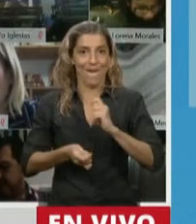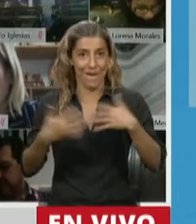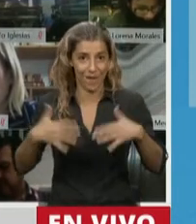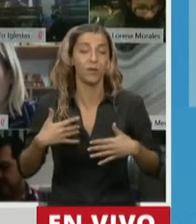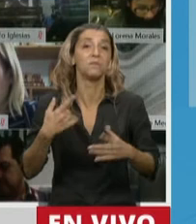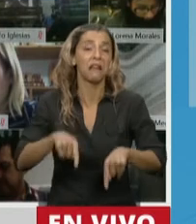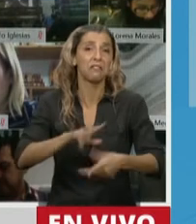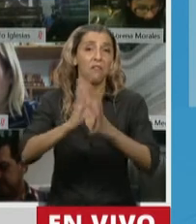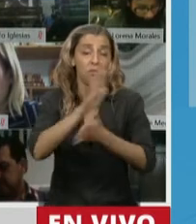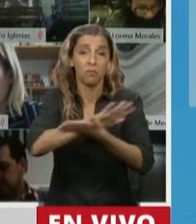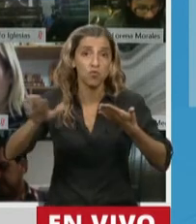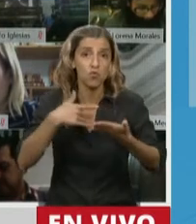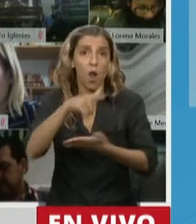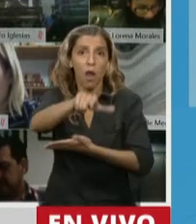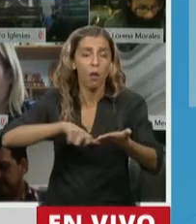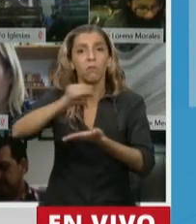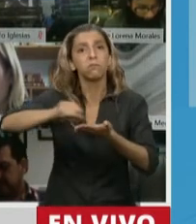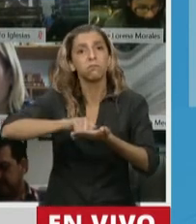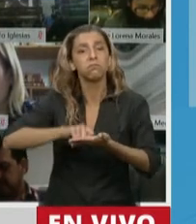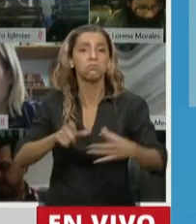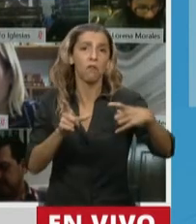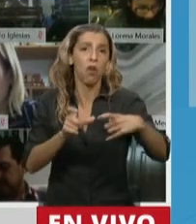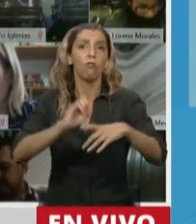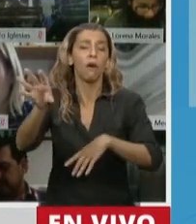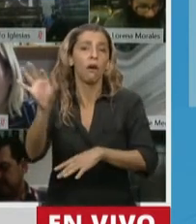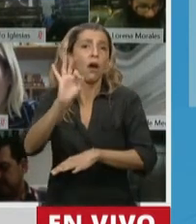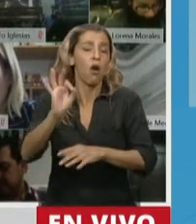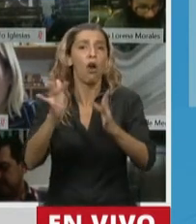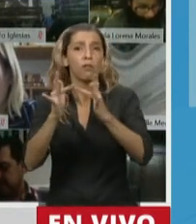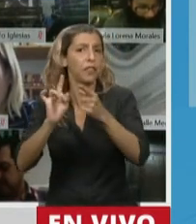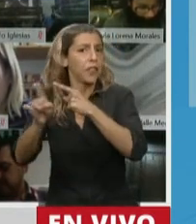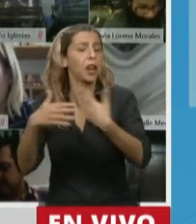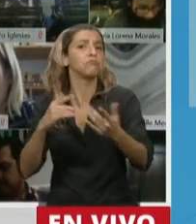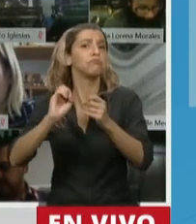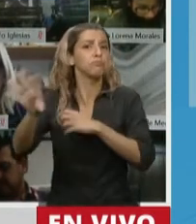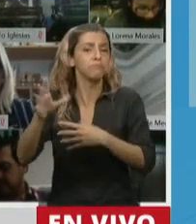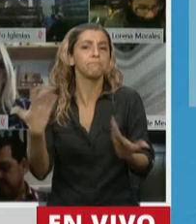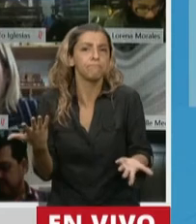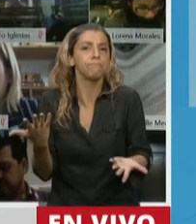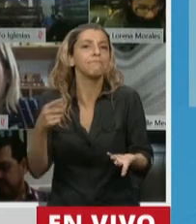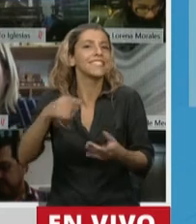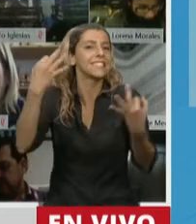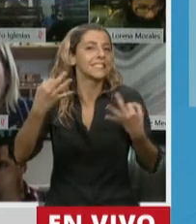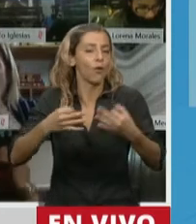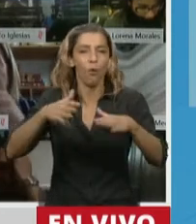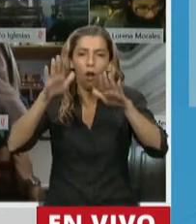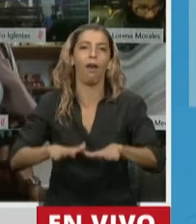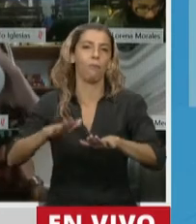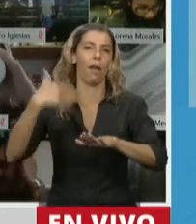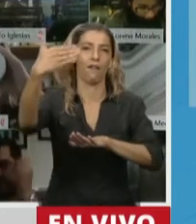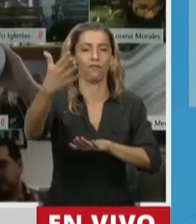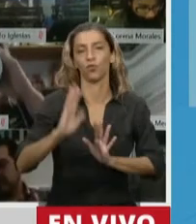va a quedar seguramente como una herencia positiva para los tiempos que vienen. Este dictamen